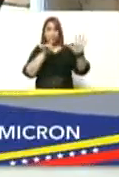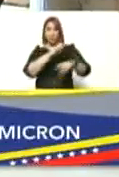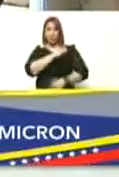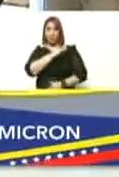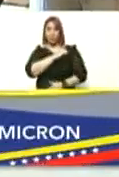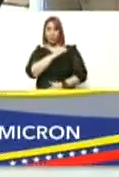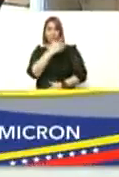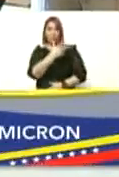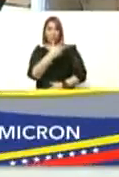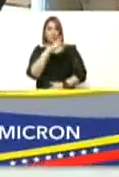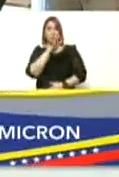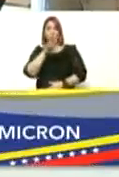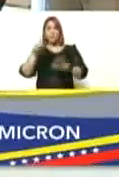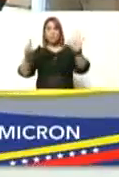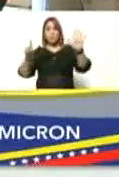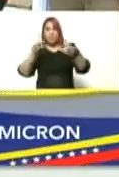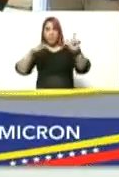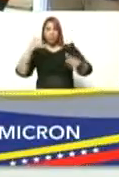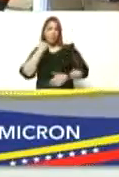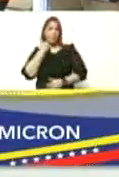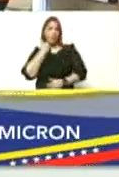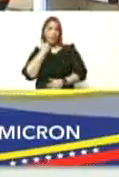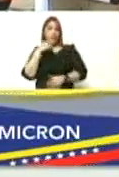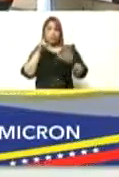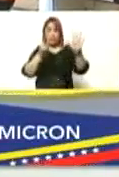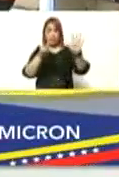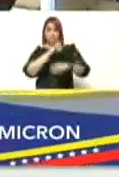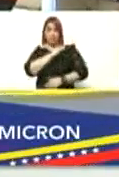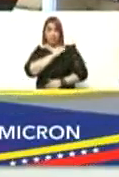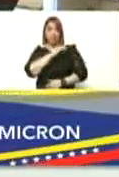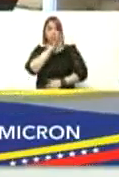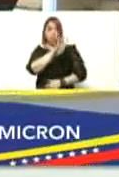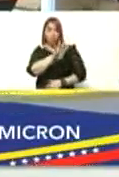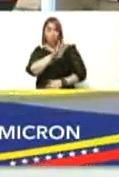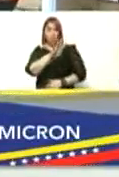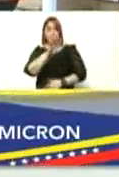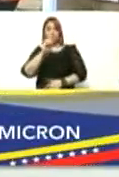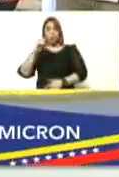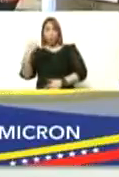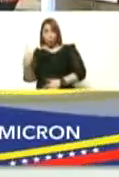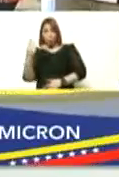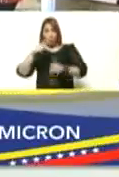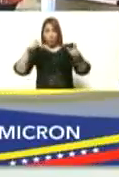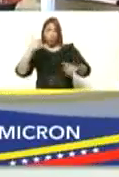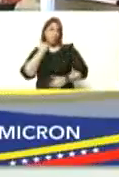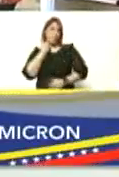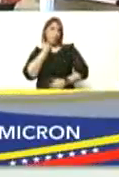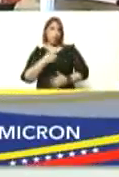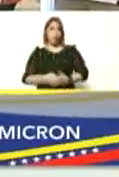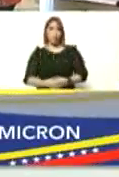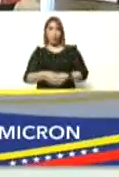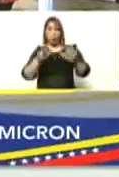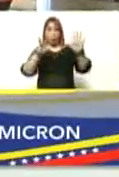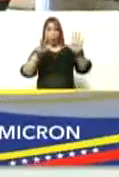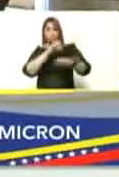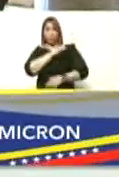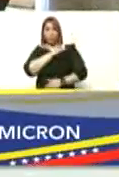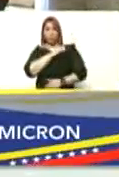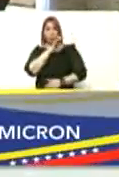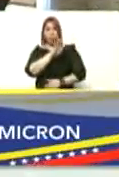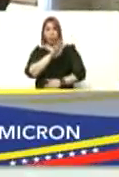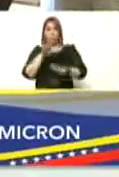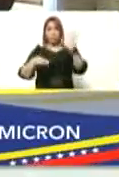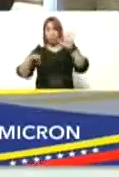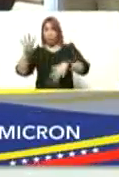enero trescientos cuarenta y seis el siete de enero cuatrocientos un casos el ocho de enero cuatrocientos